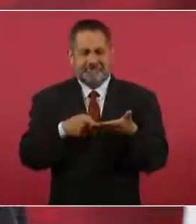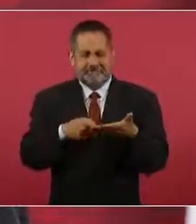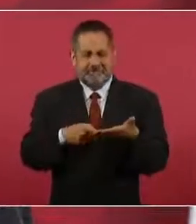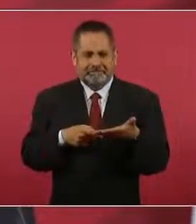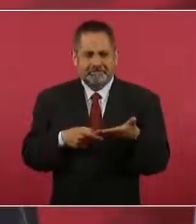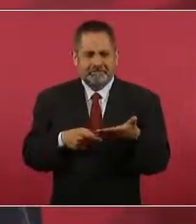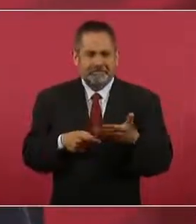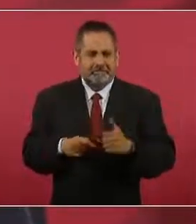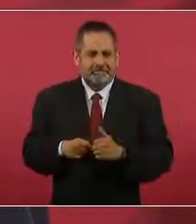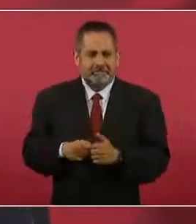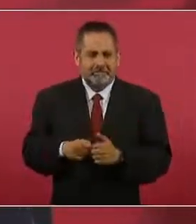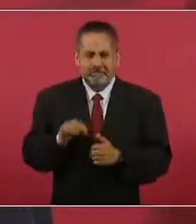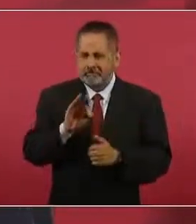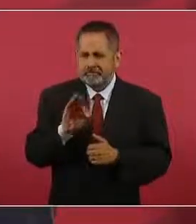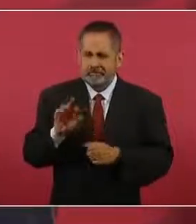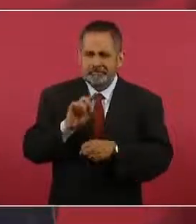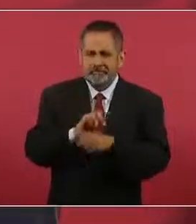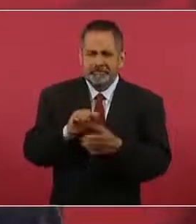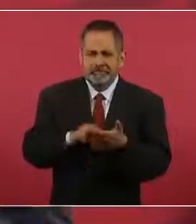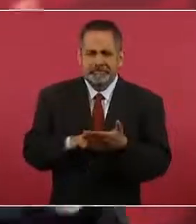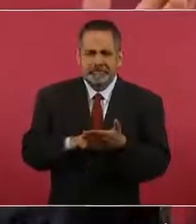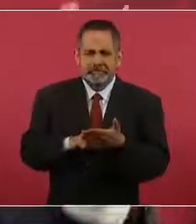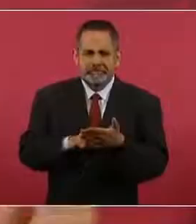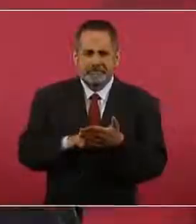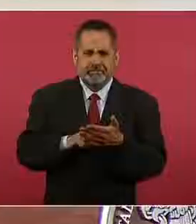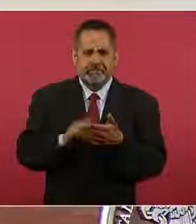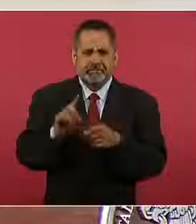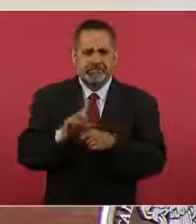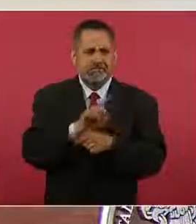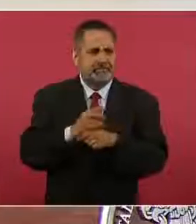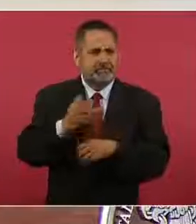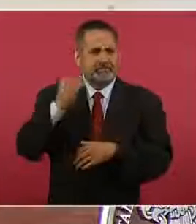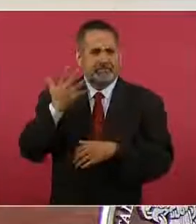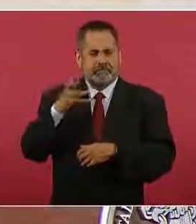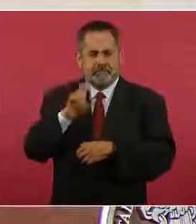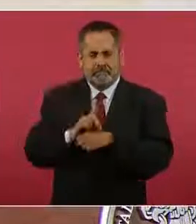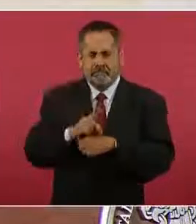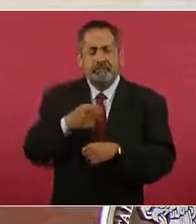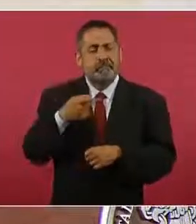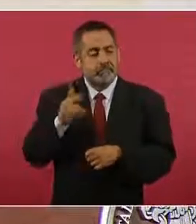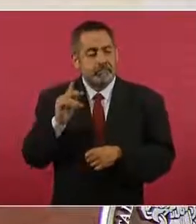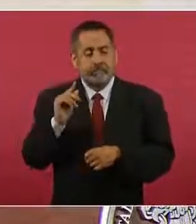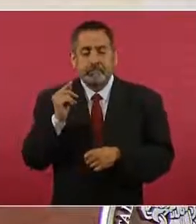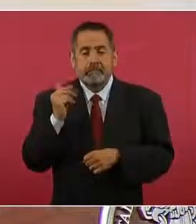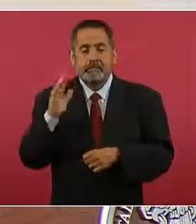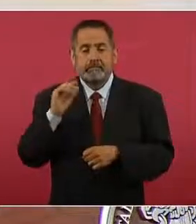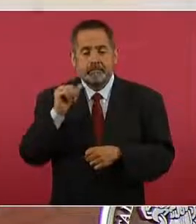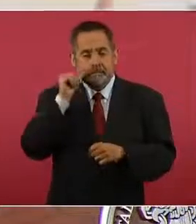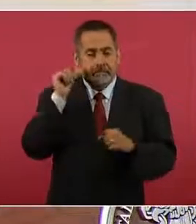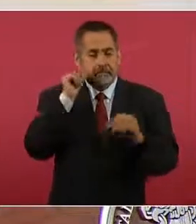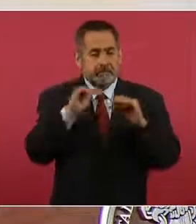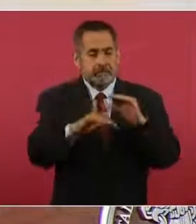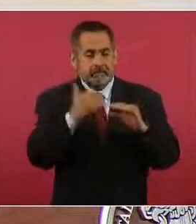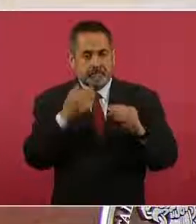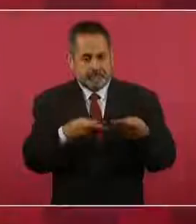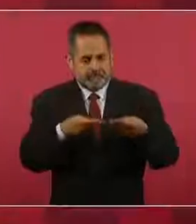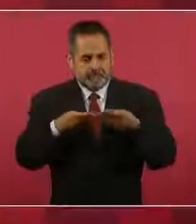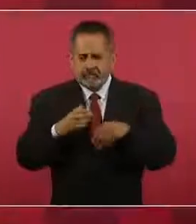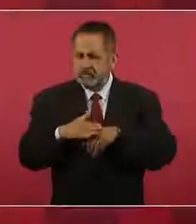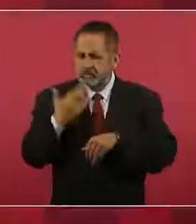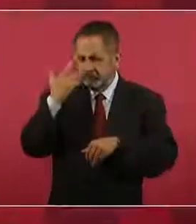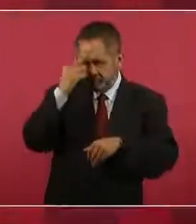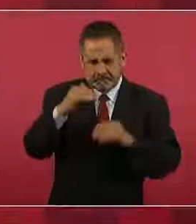porque está fechada de hace cinco días, pero me llegó ayer. Ya voy a averiguar por qué